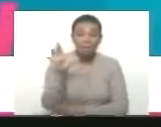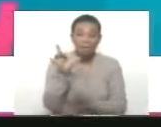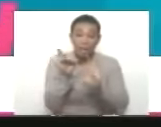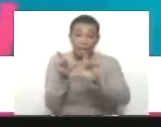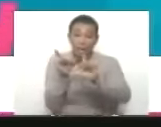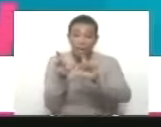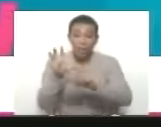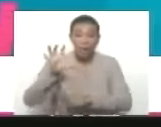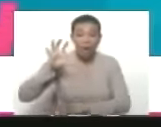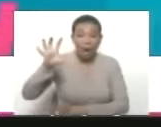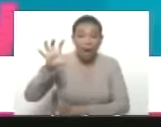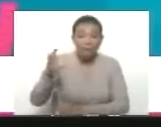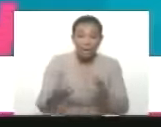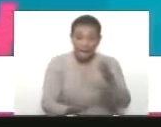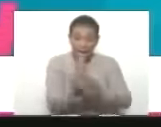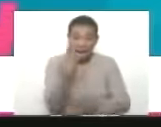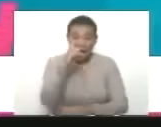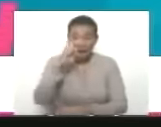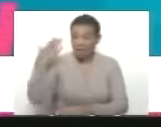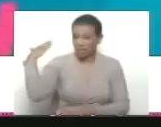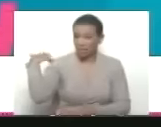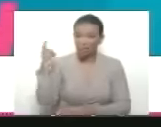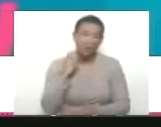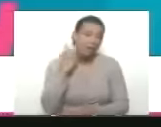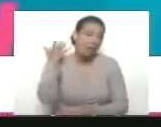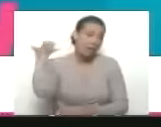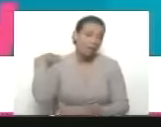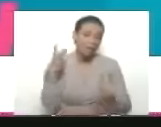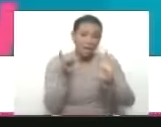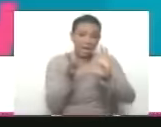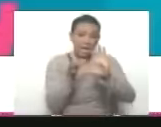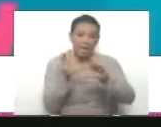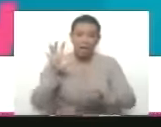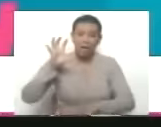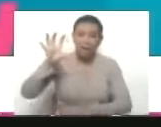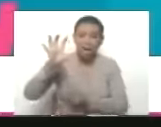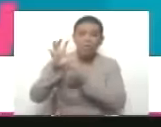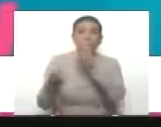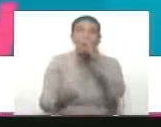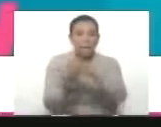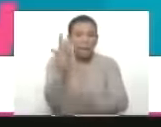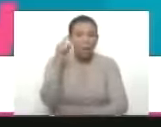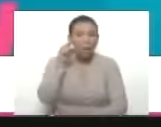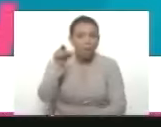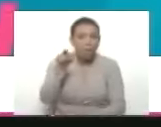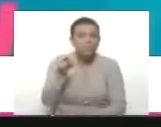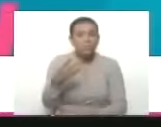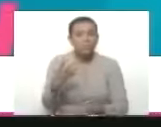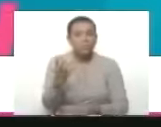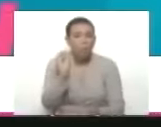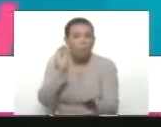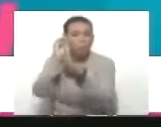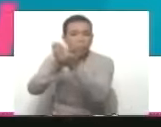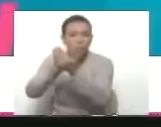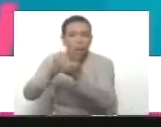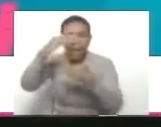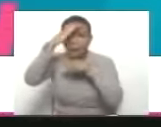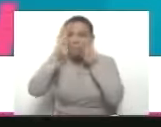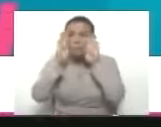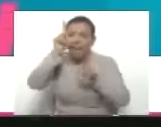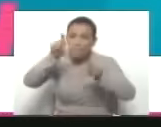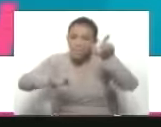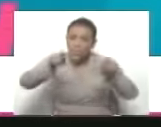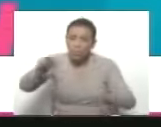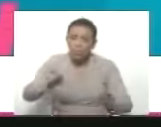que creamos con el carnet de la patria, ¿recuerdan? Las cosas que hemos creado, que hemos inventado para atender a nuestro pueblo